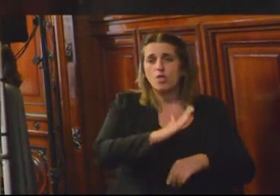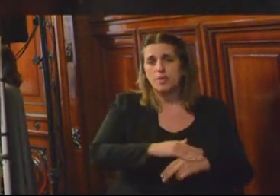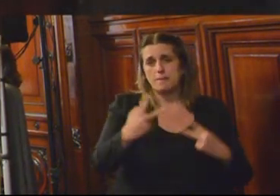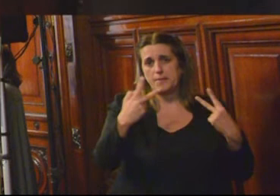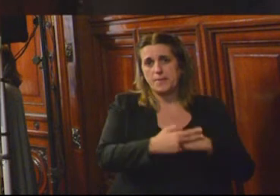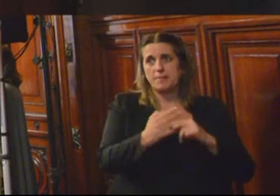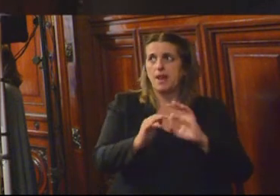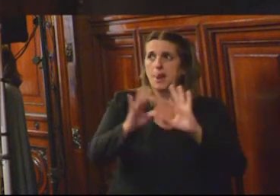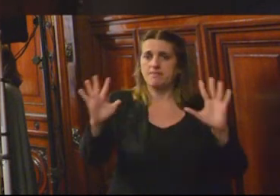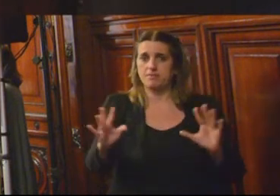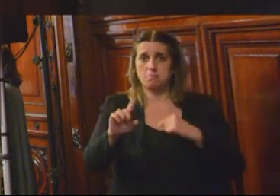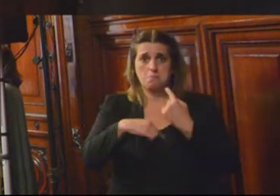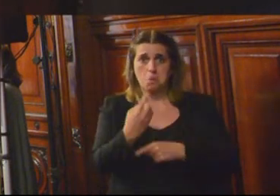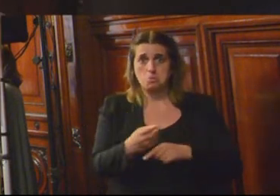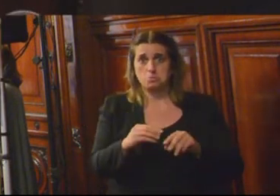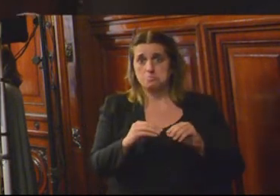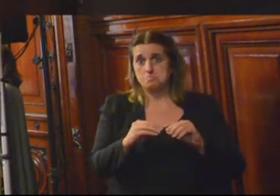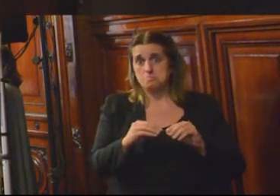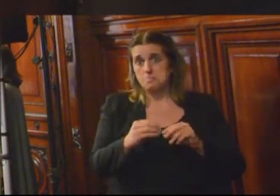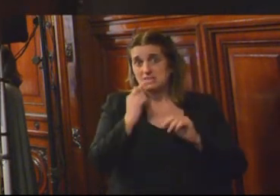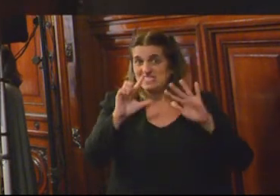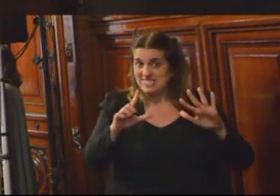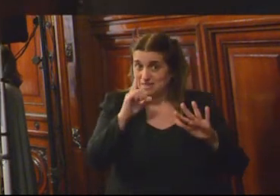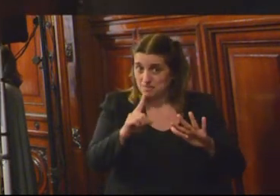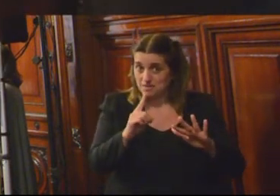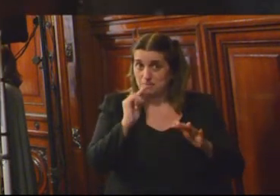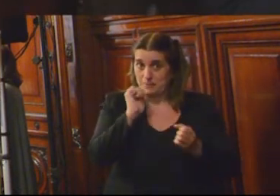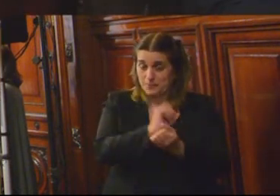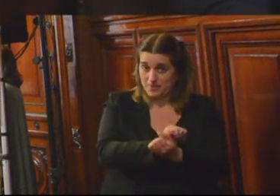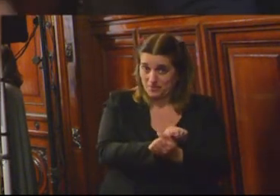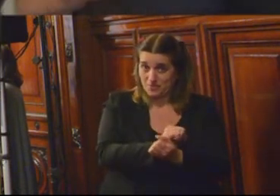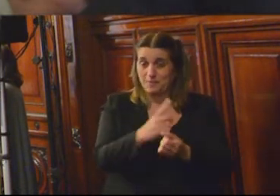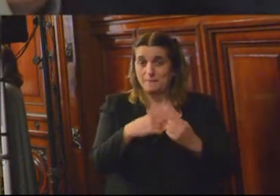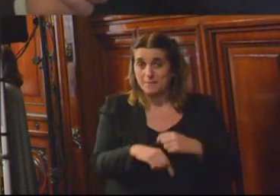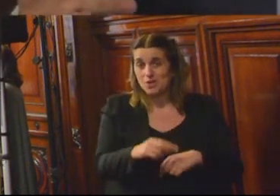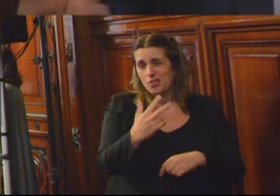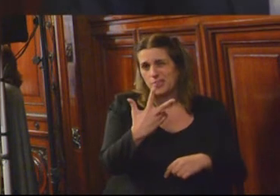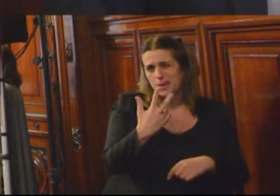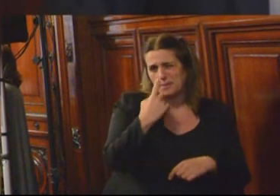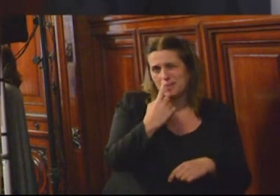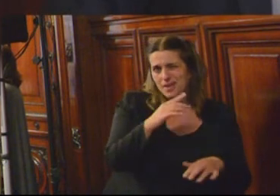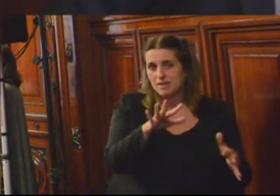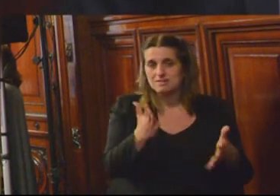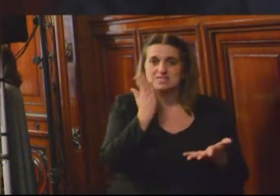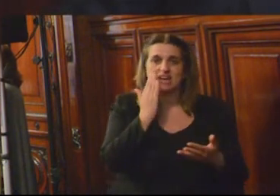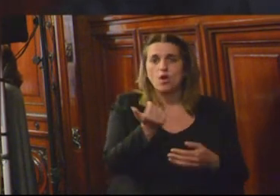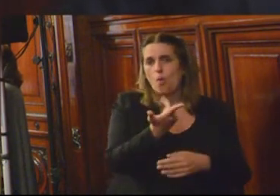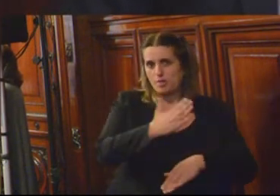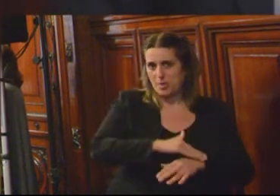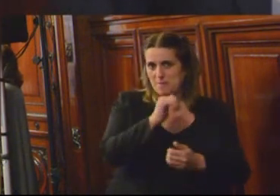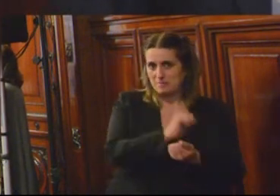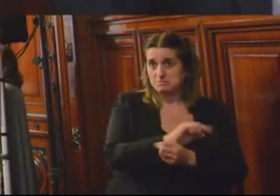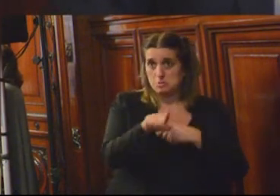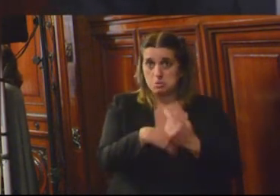hoy. Tiene 7.000 personas que están procesadas y 3.000 y algo de penados, ¿sí? No sé si